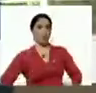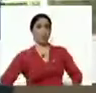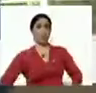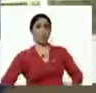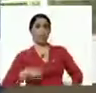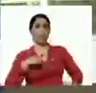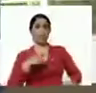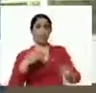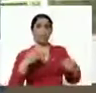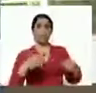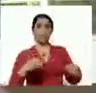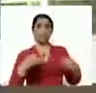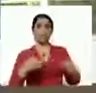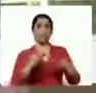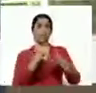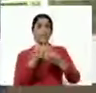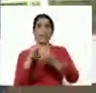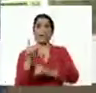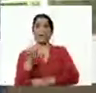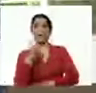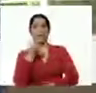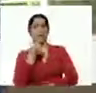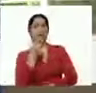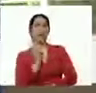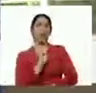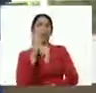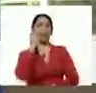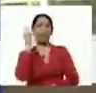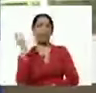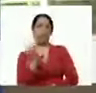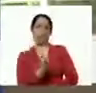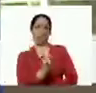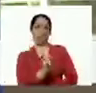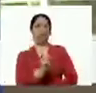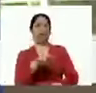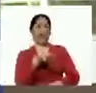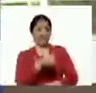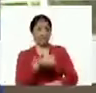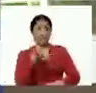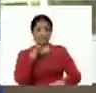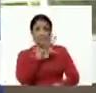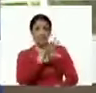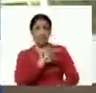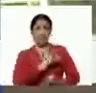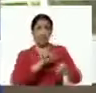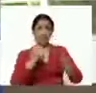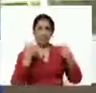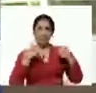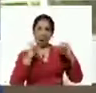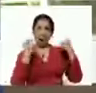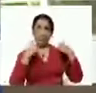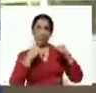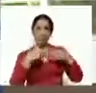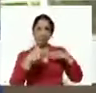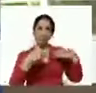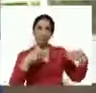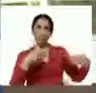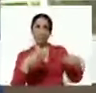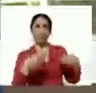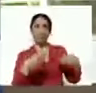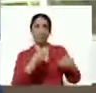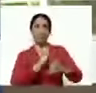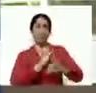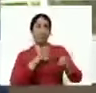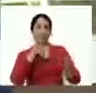es un simple eslogan político ni teórico, sino que en el país se está poniendo en práctica un modelo cuyo